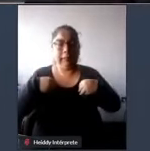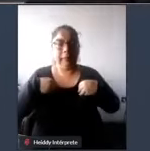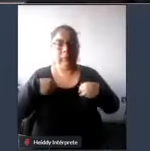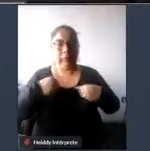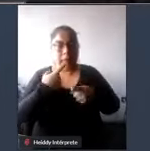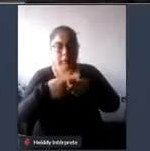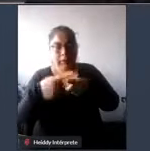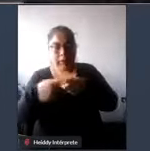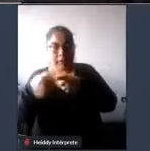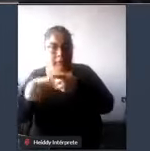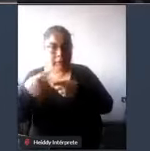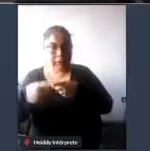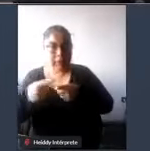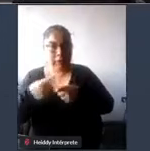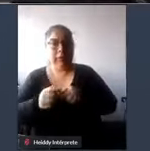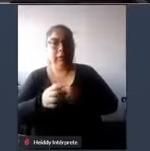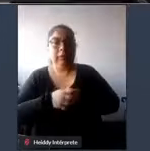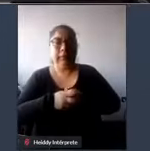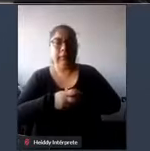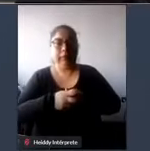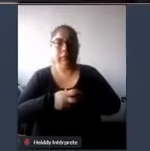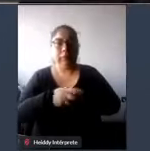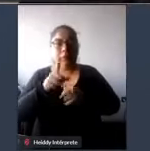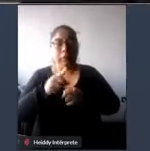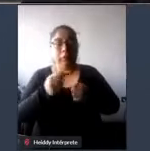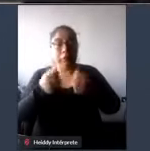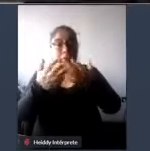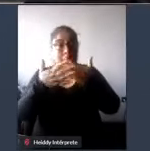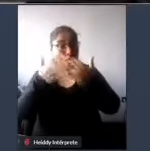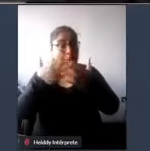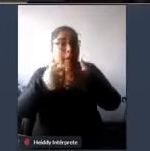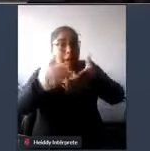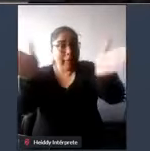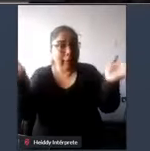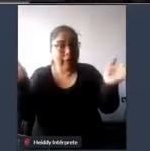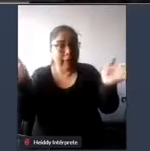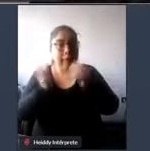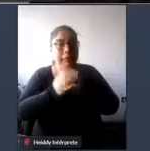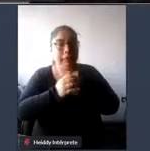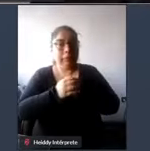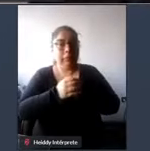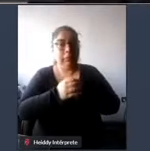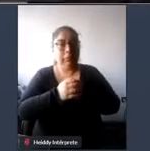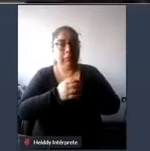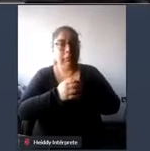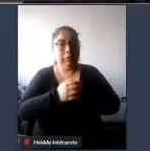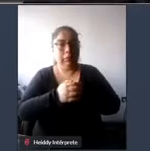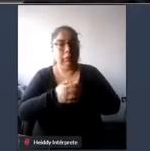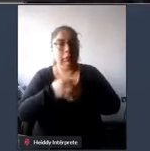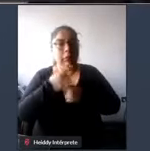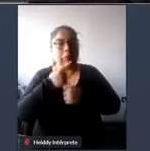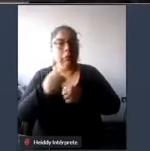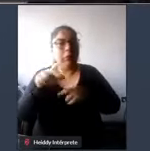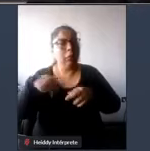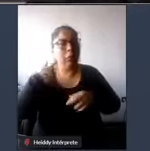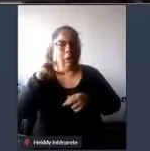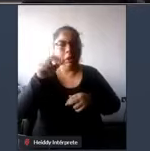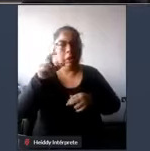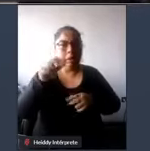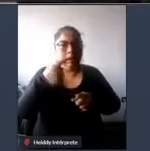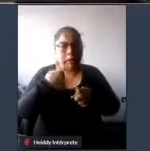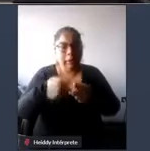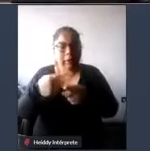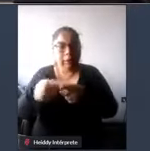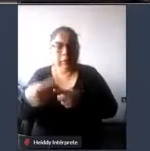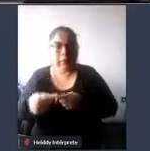pero con los brazos abiertos ¿no? o sea no hay que aceptar la diversidad hay que